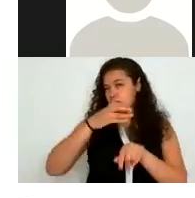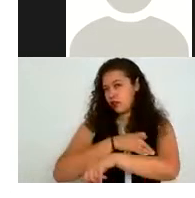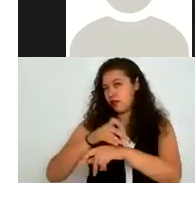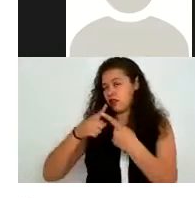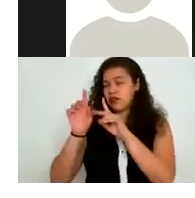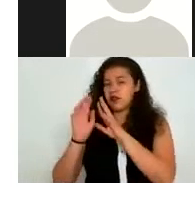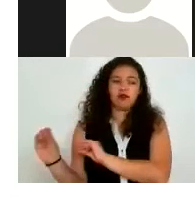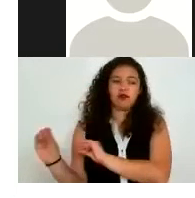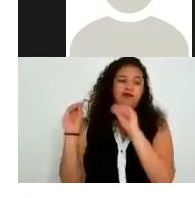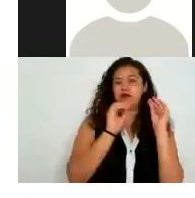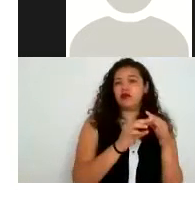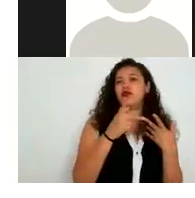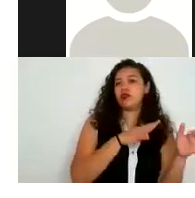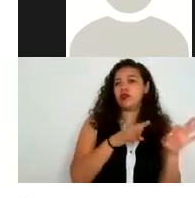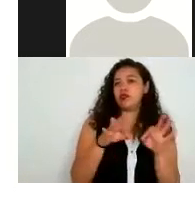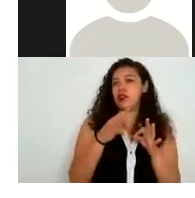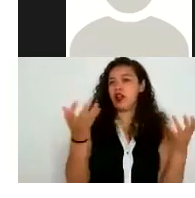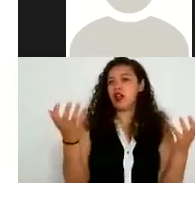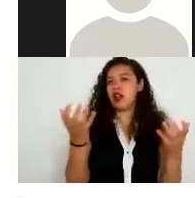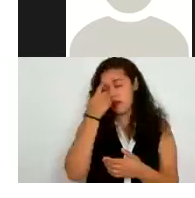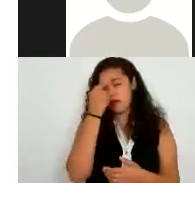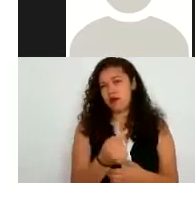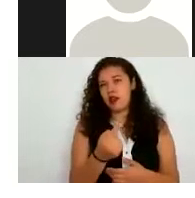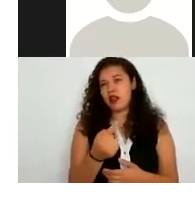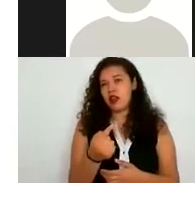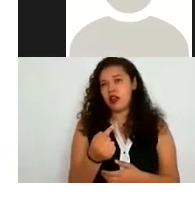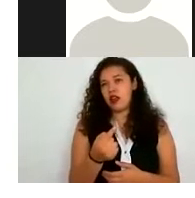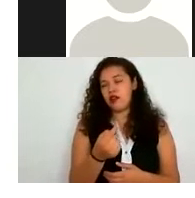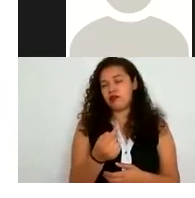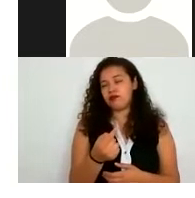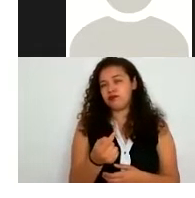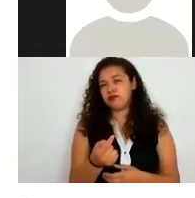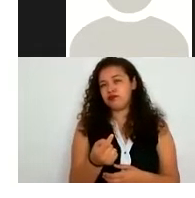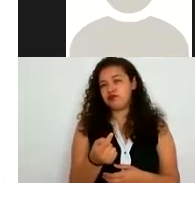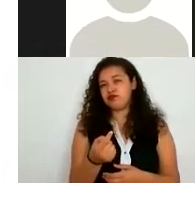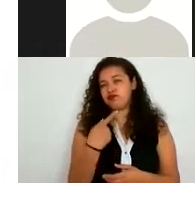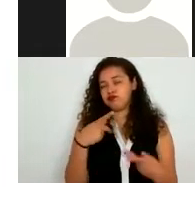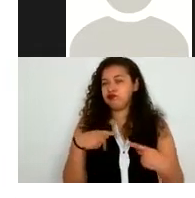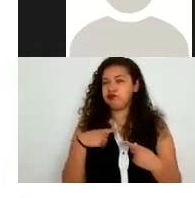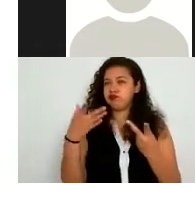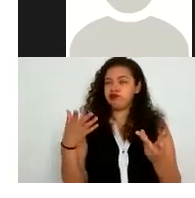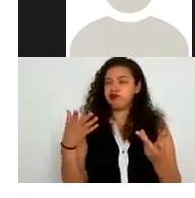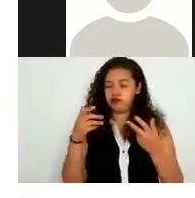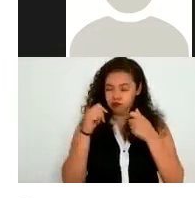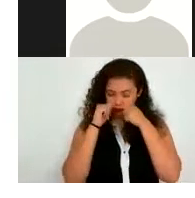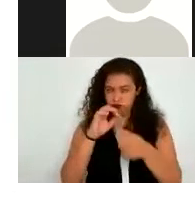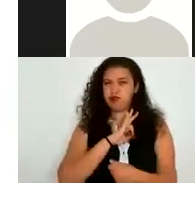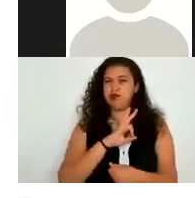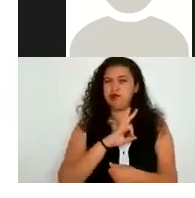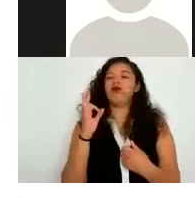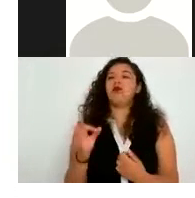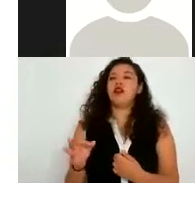hacen de cómo puedan ahí abordar a la las personas o en este caso a los niños a las niñas o a los